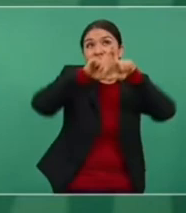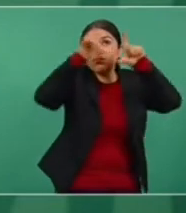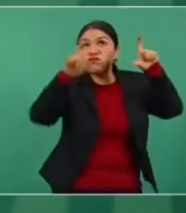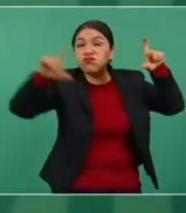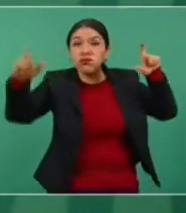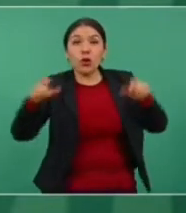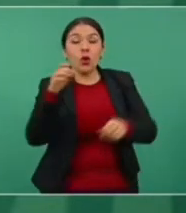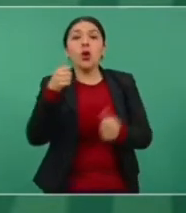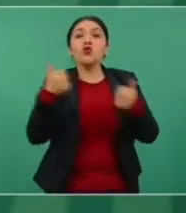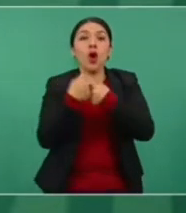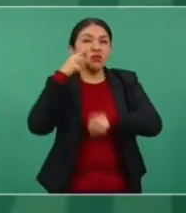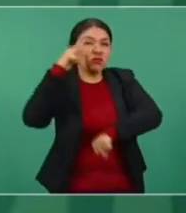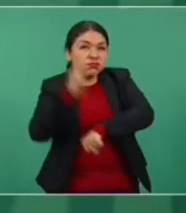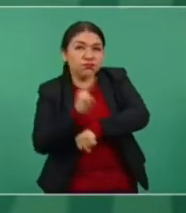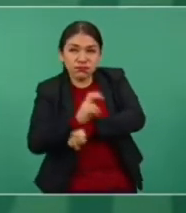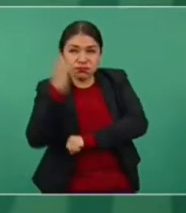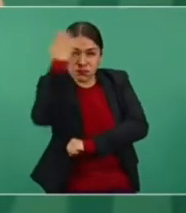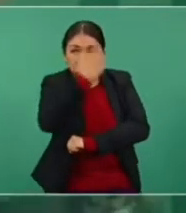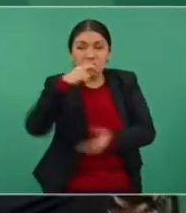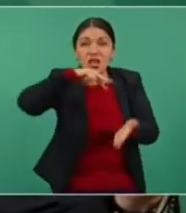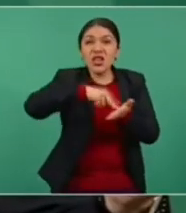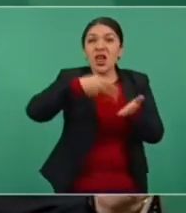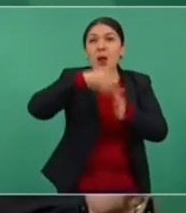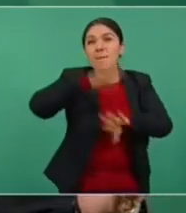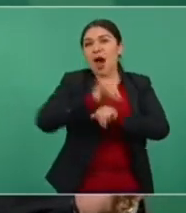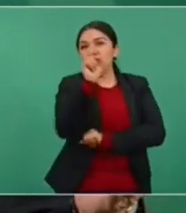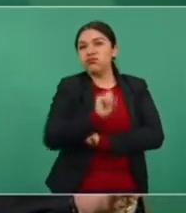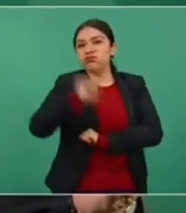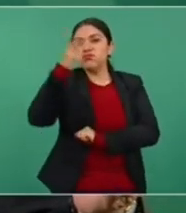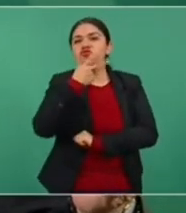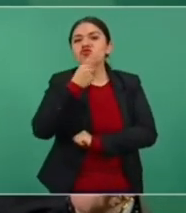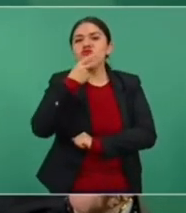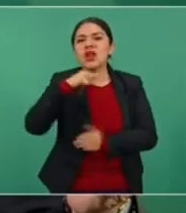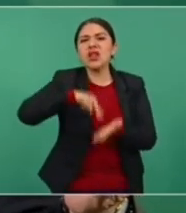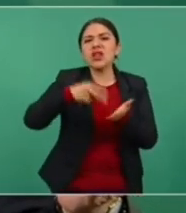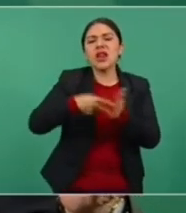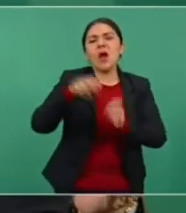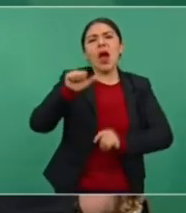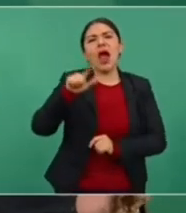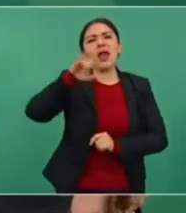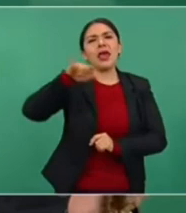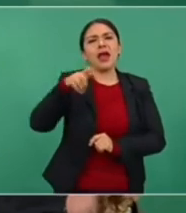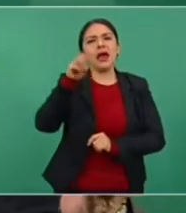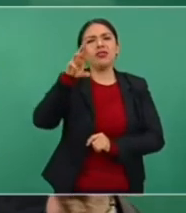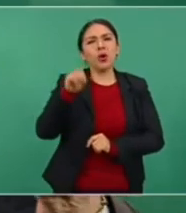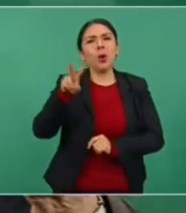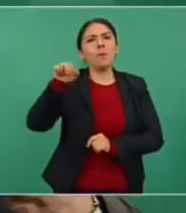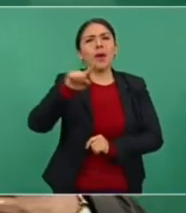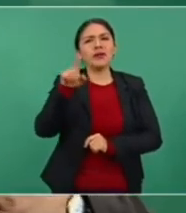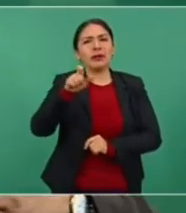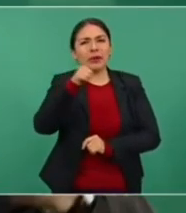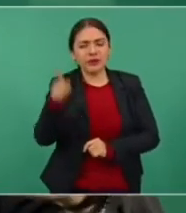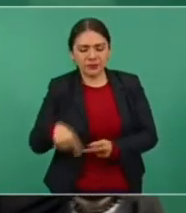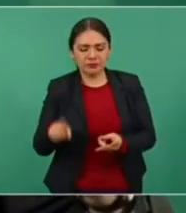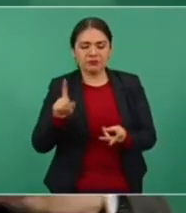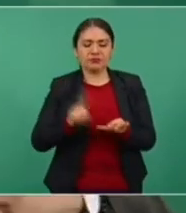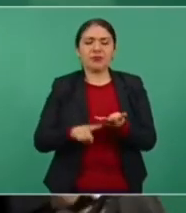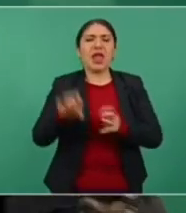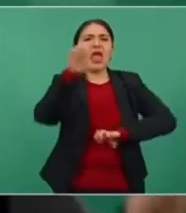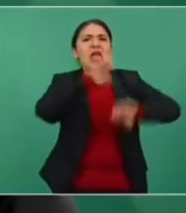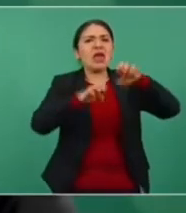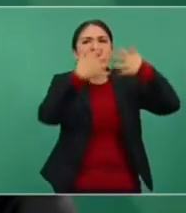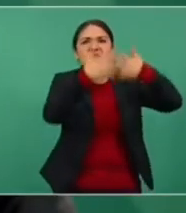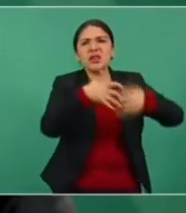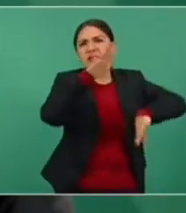a cargo de uno de los ingenieros más destacados de México, que fue el ingeniero Alejandro Vázquez Vera, constructoras o empresas